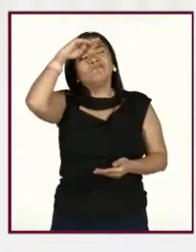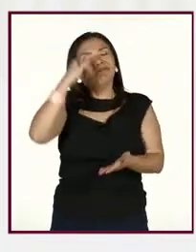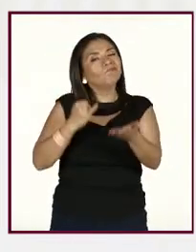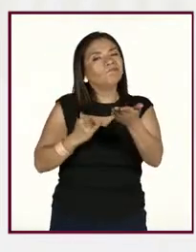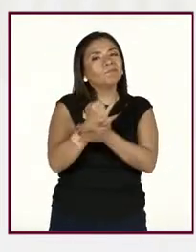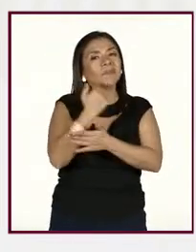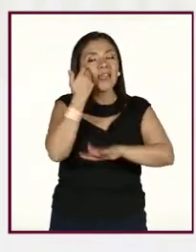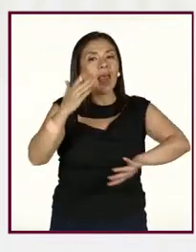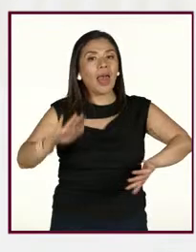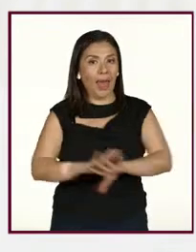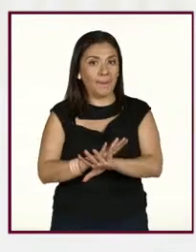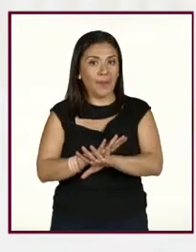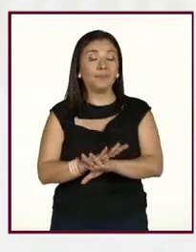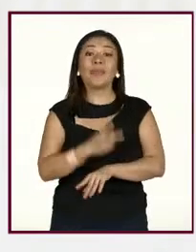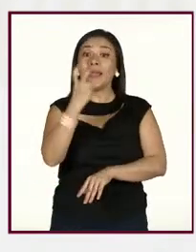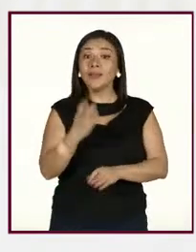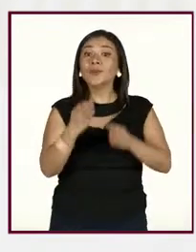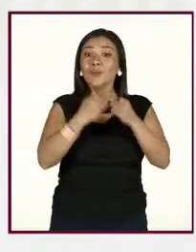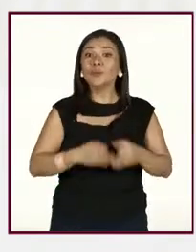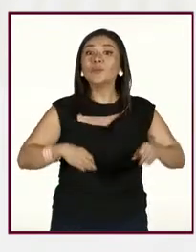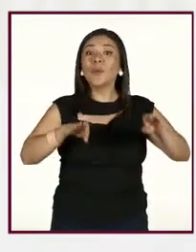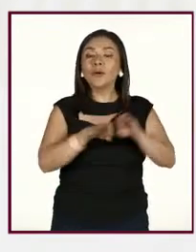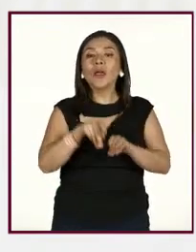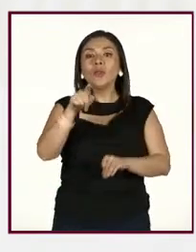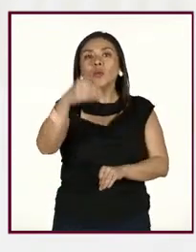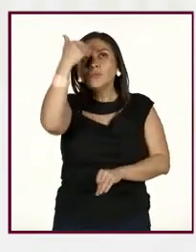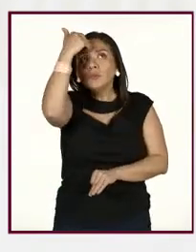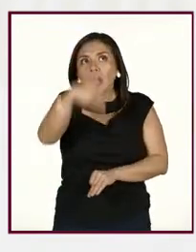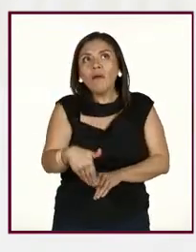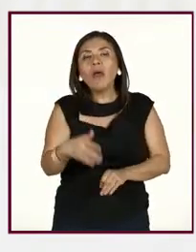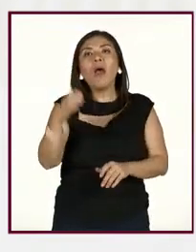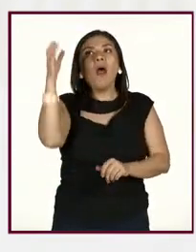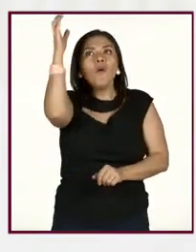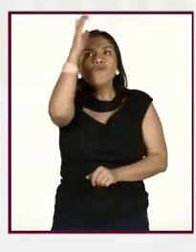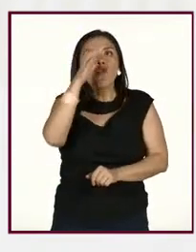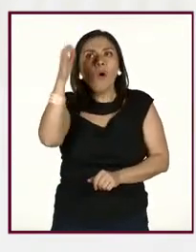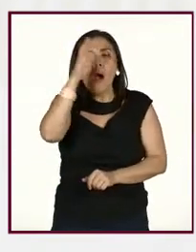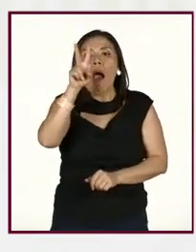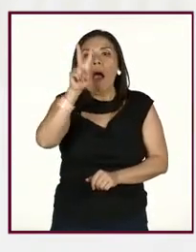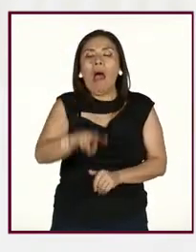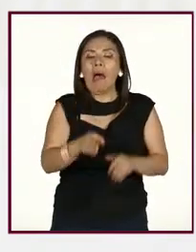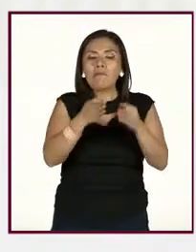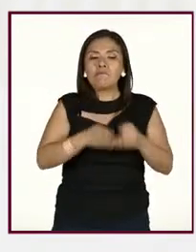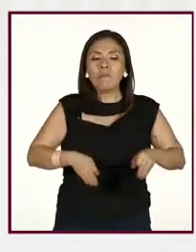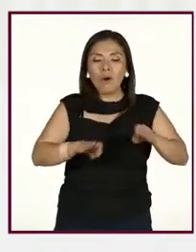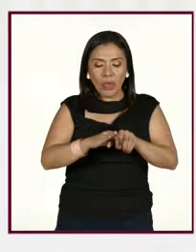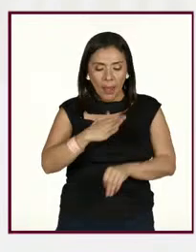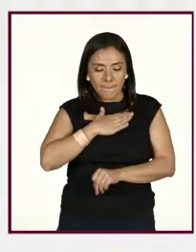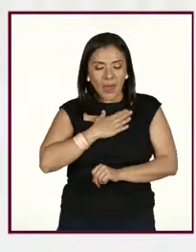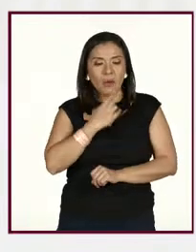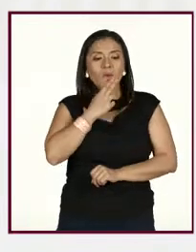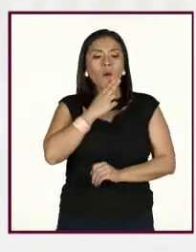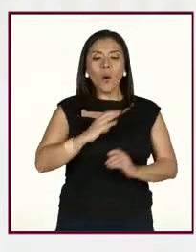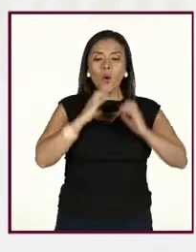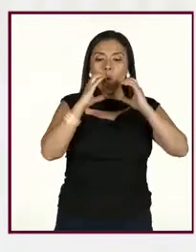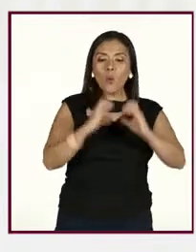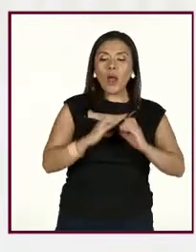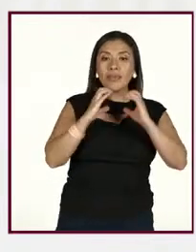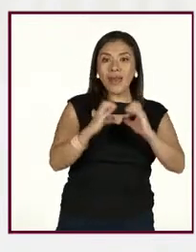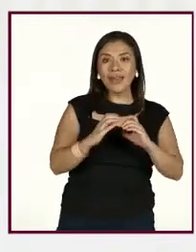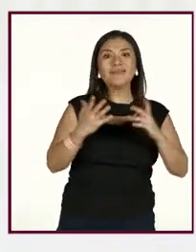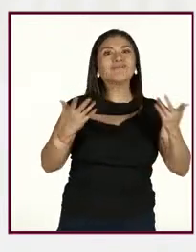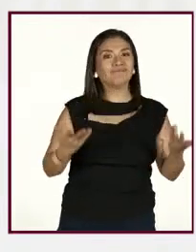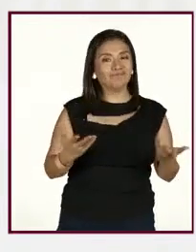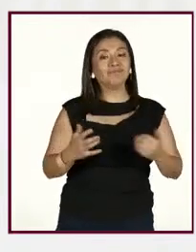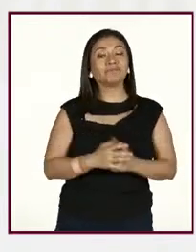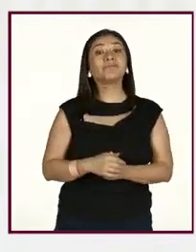Entonces, sí es importante justamente tomar conciencia de la importancia del autocuidado. Y